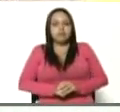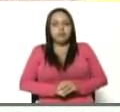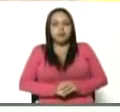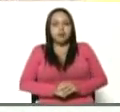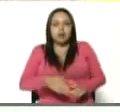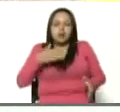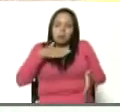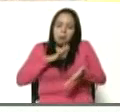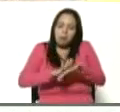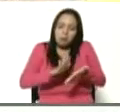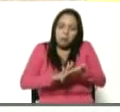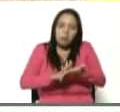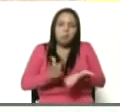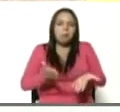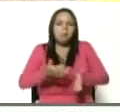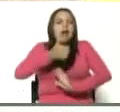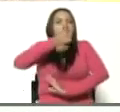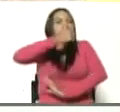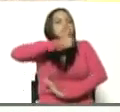serenidad, paciencia,